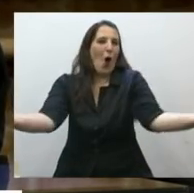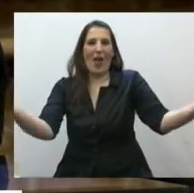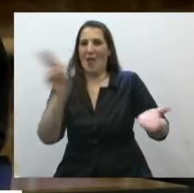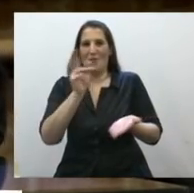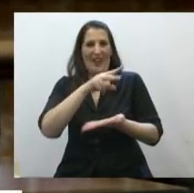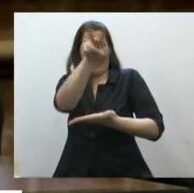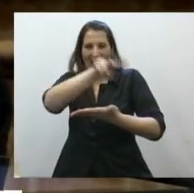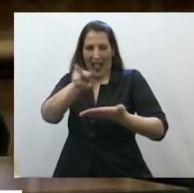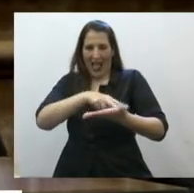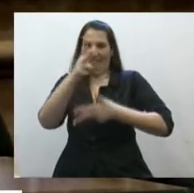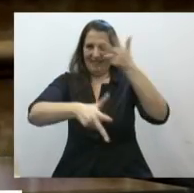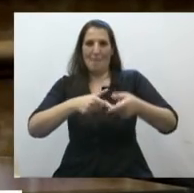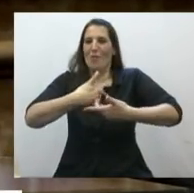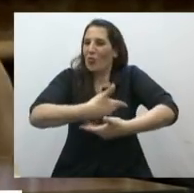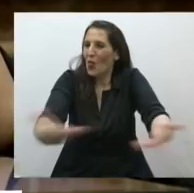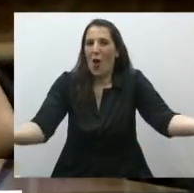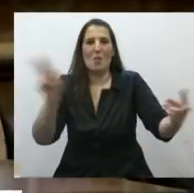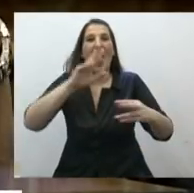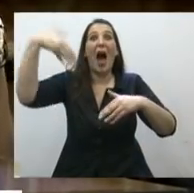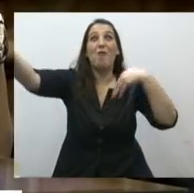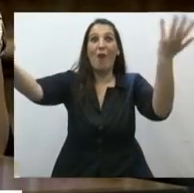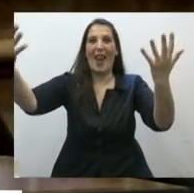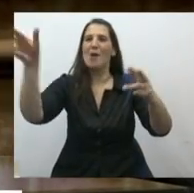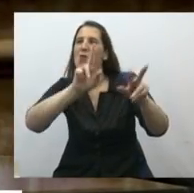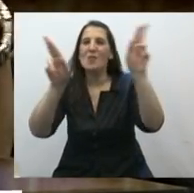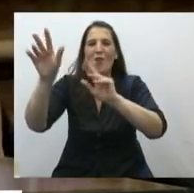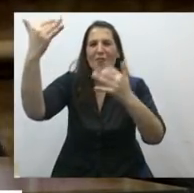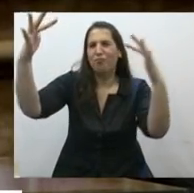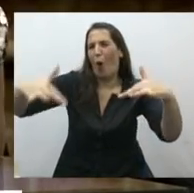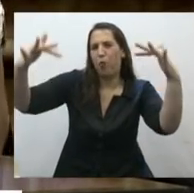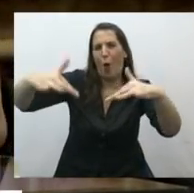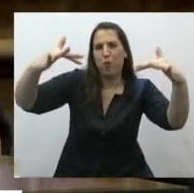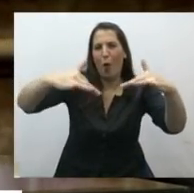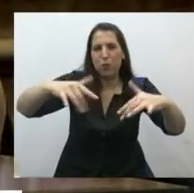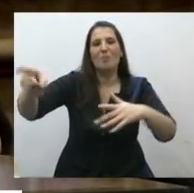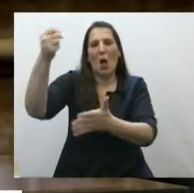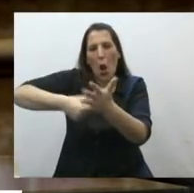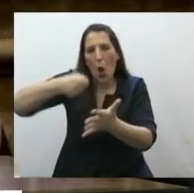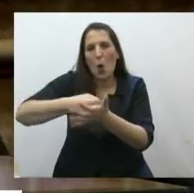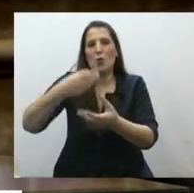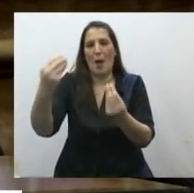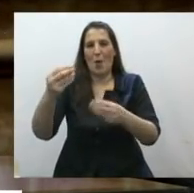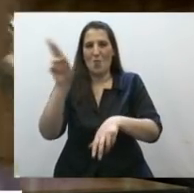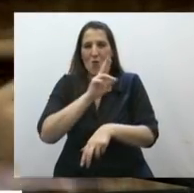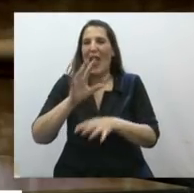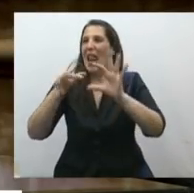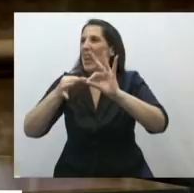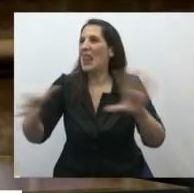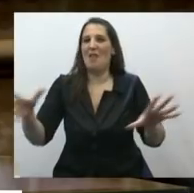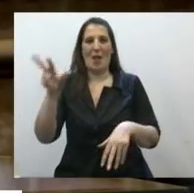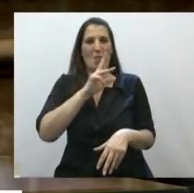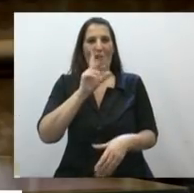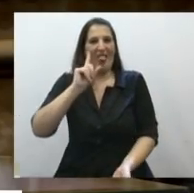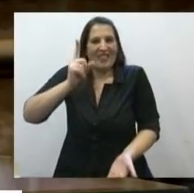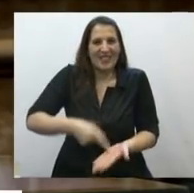como consecuencia de haber militado durante años la legalización del aborto, la libertad de las mujeres, el derecho a decidir,